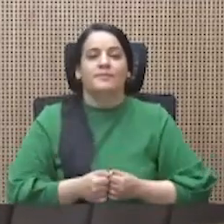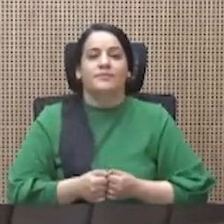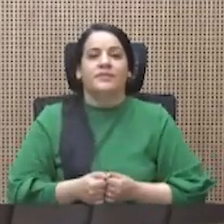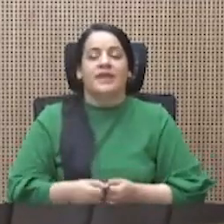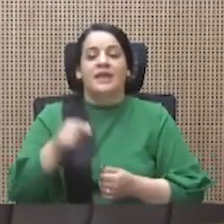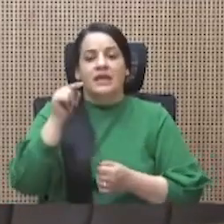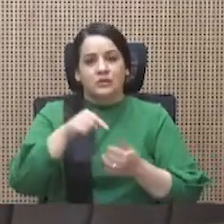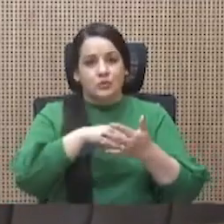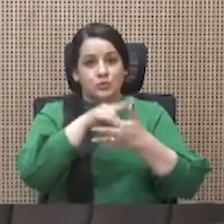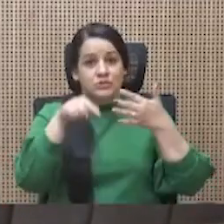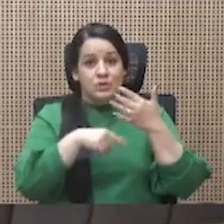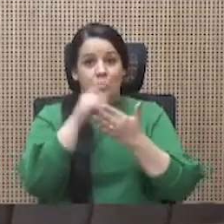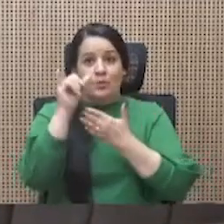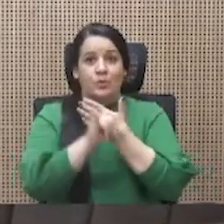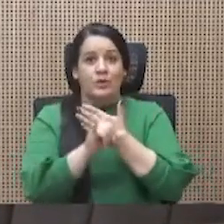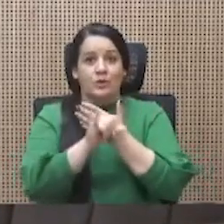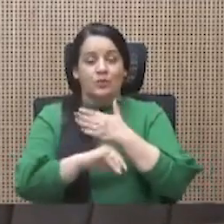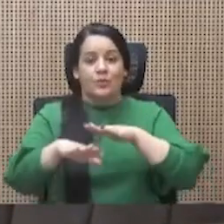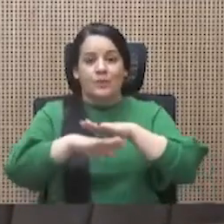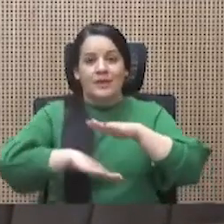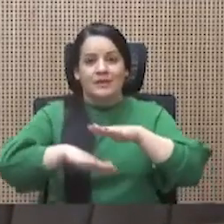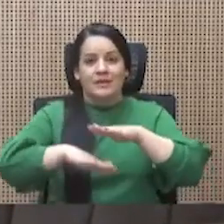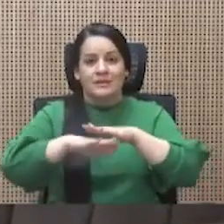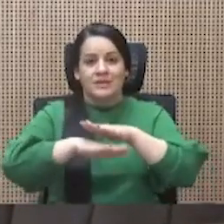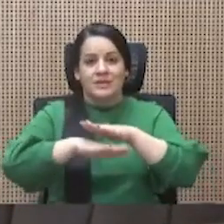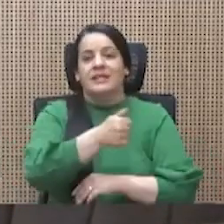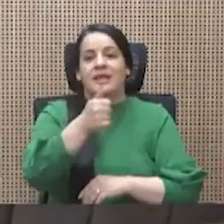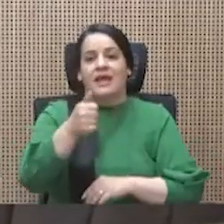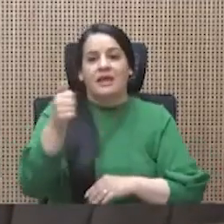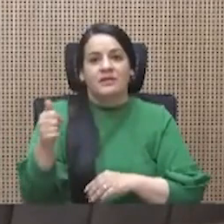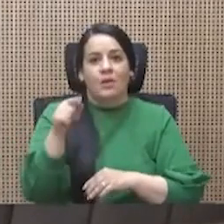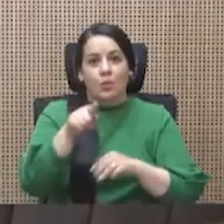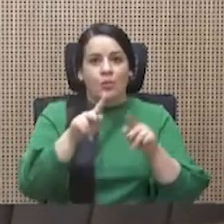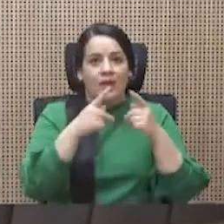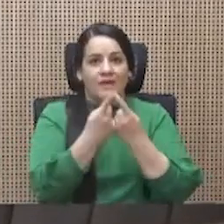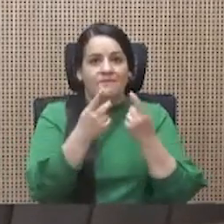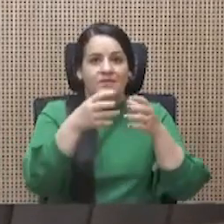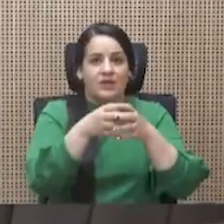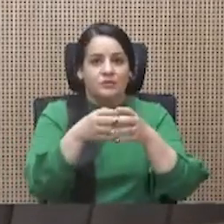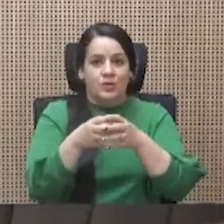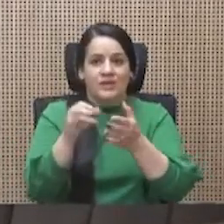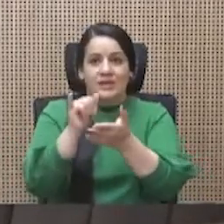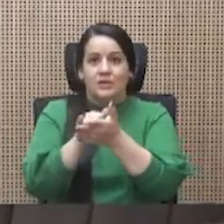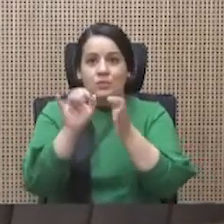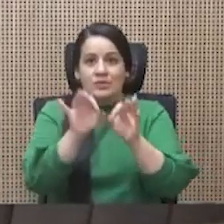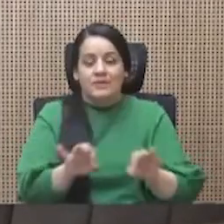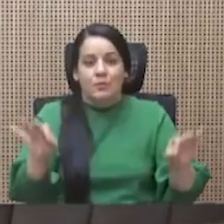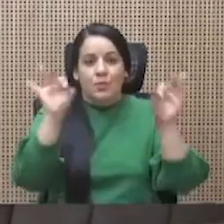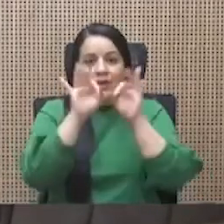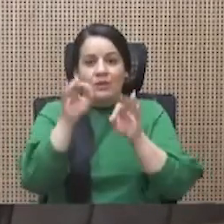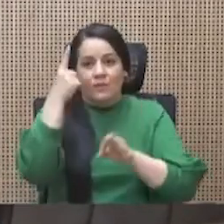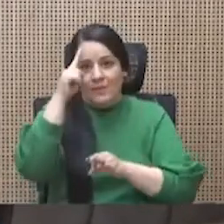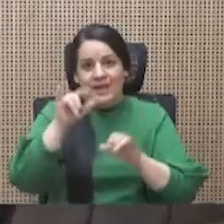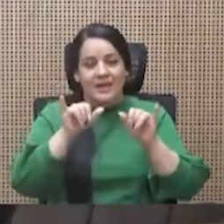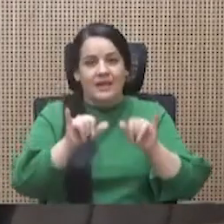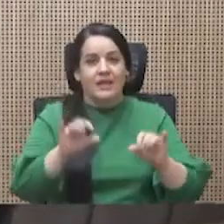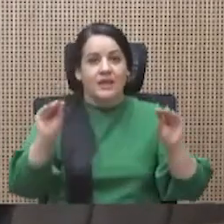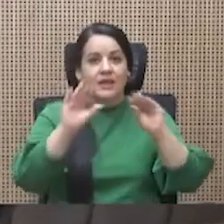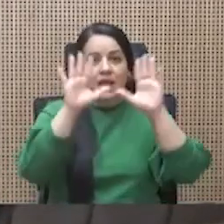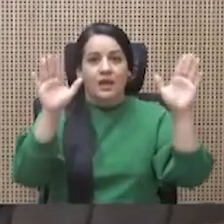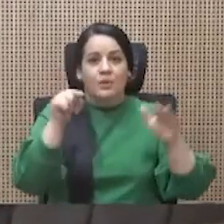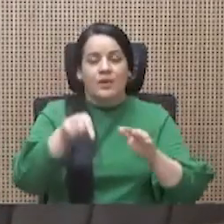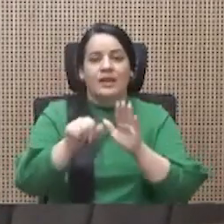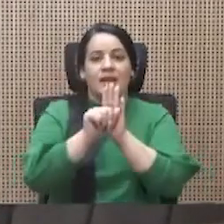Son cinco proyectos básicos de cada una de las fracciones. Eso es importante para que quede claro que la Asamblea